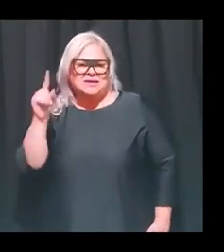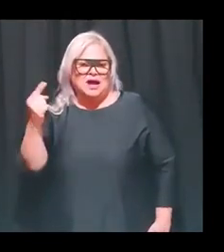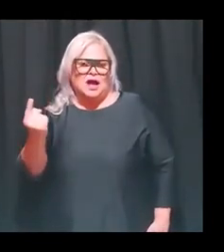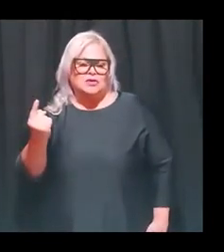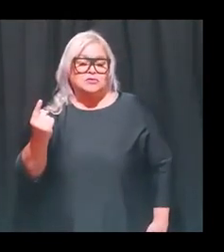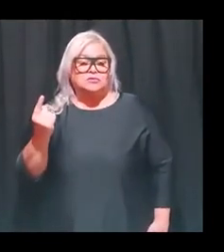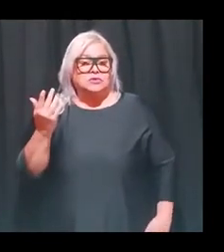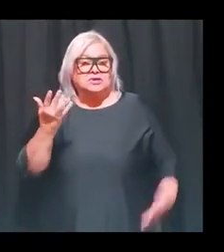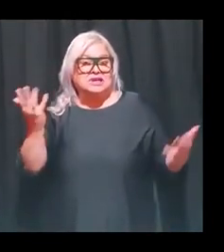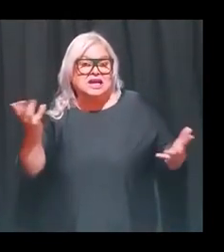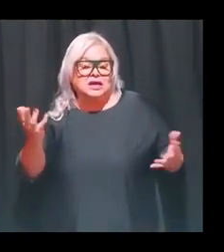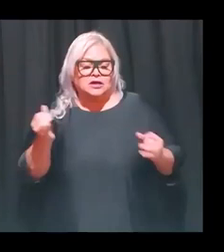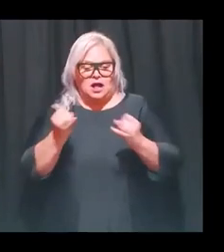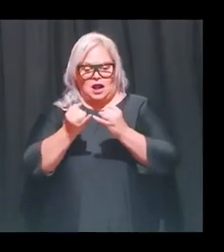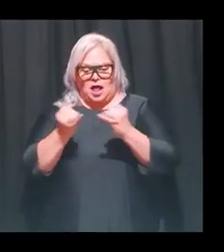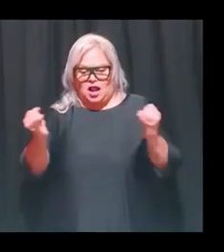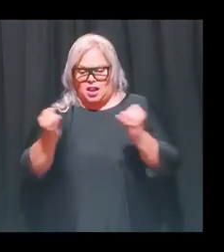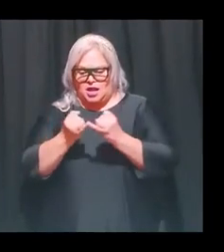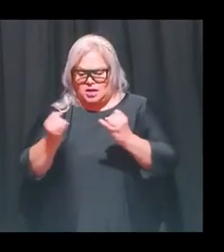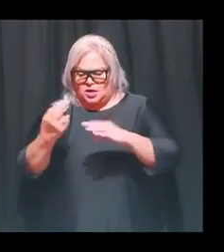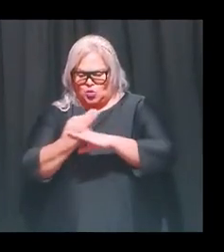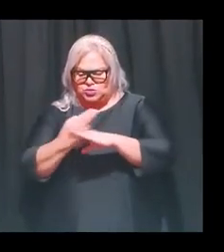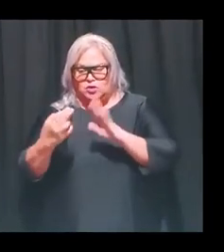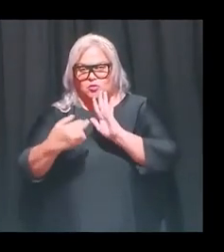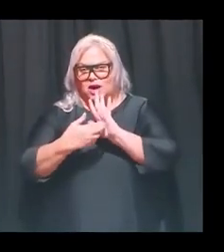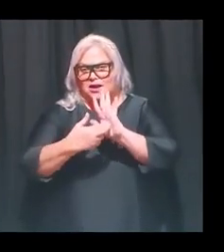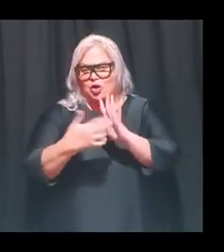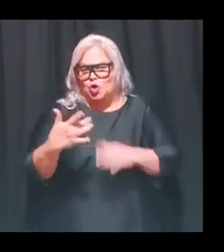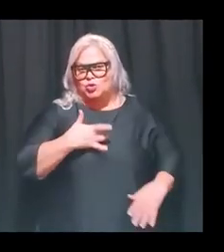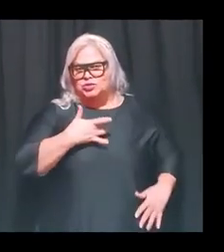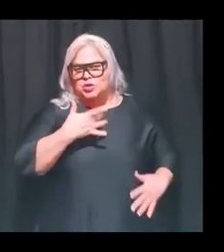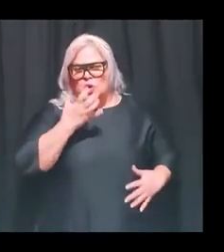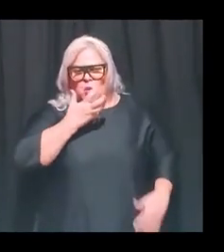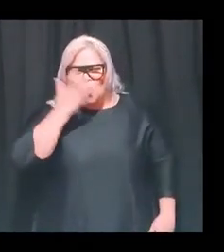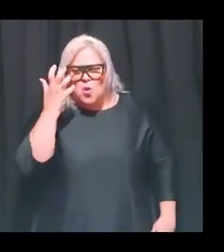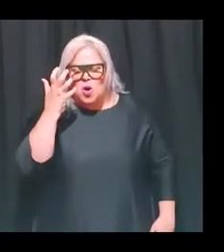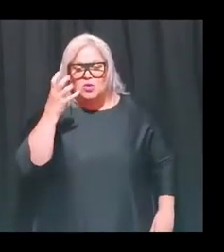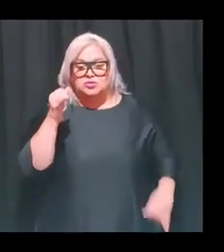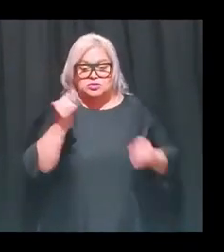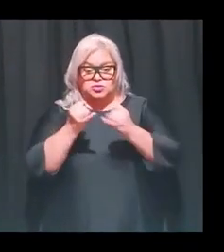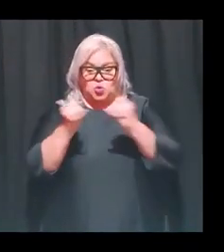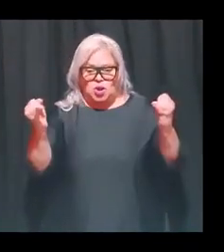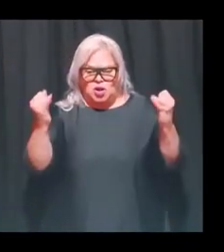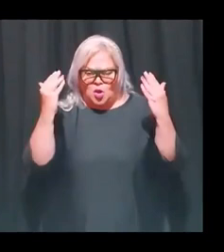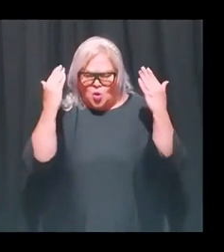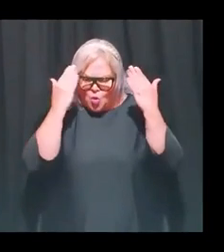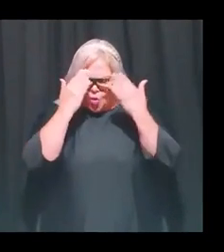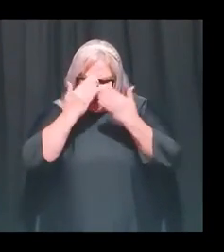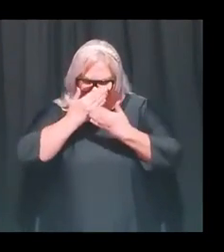las líneas que utilizaron para representar lo que para ellos es la ira son líneas oscuras,